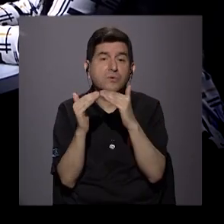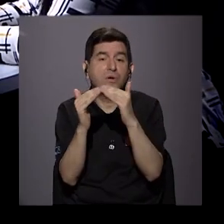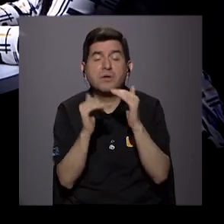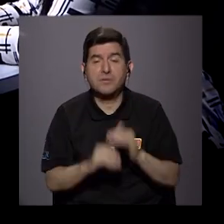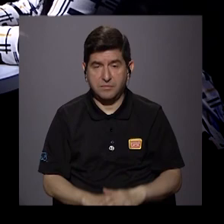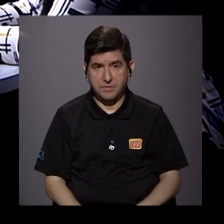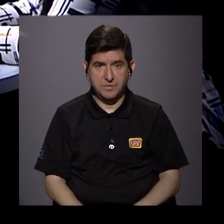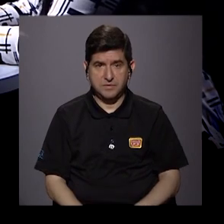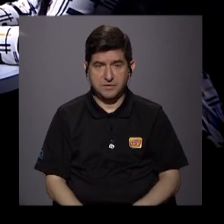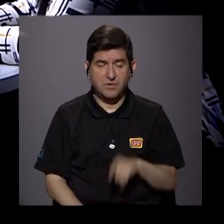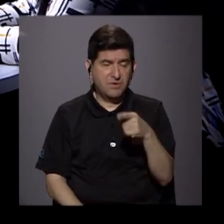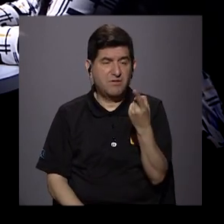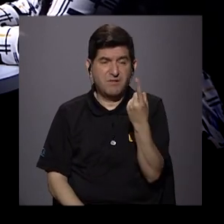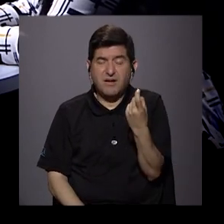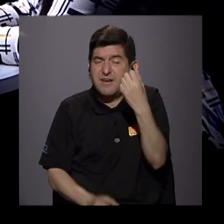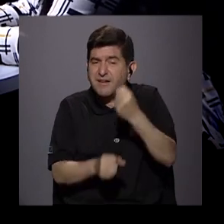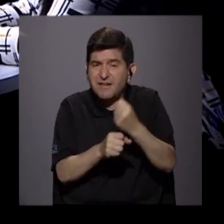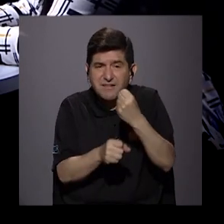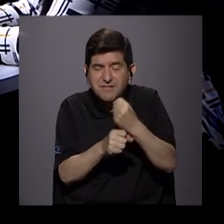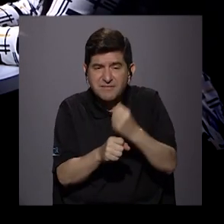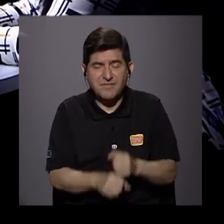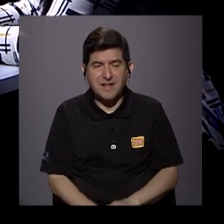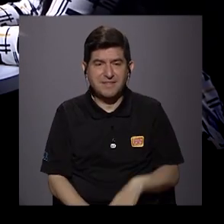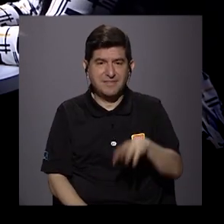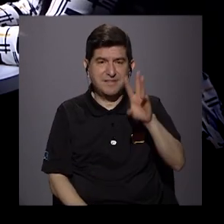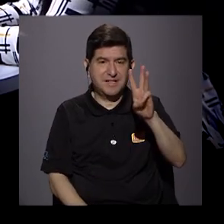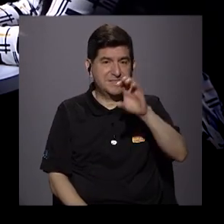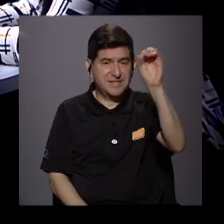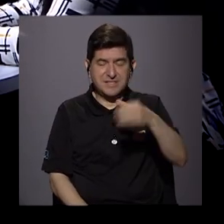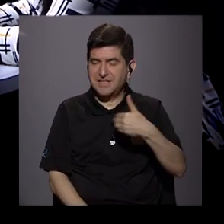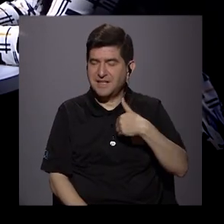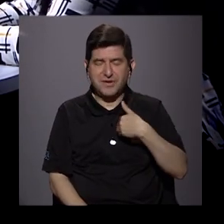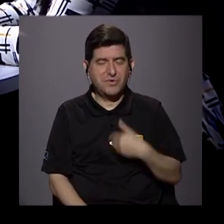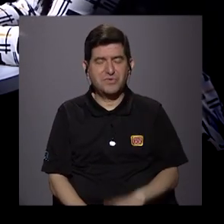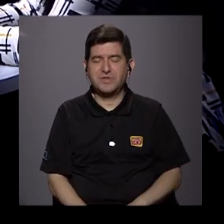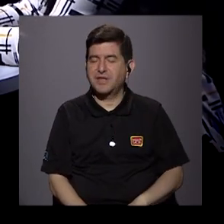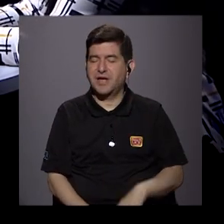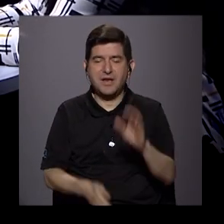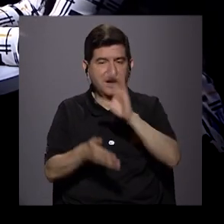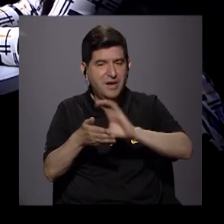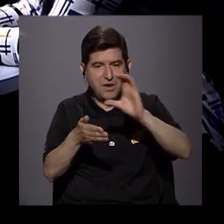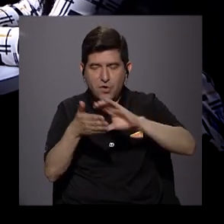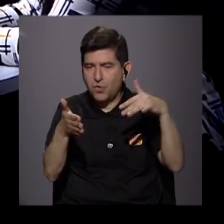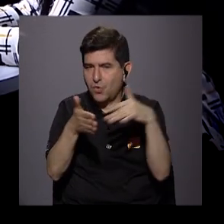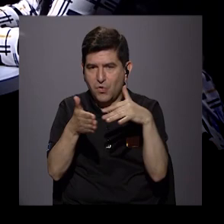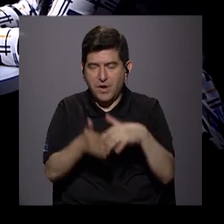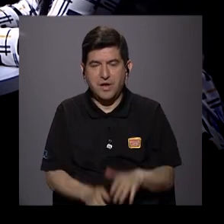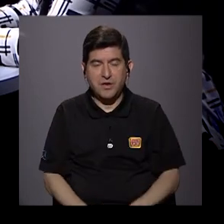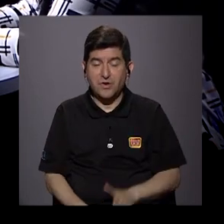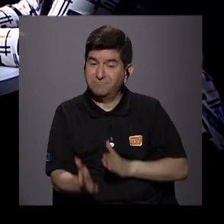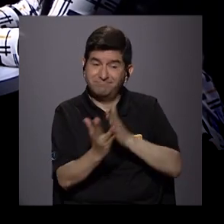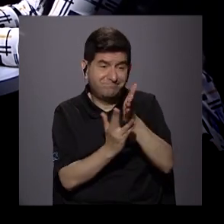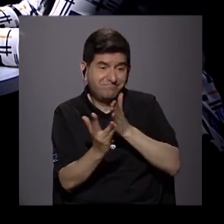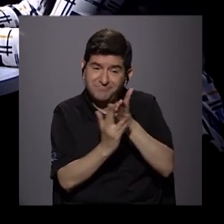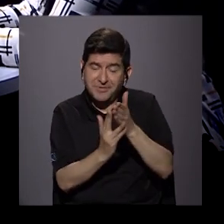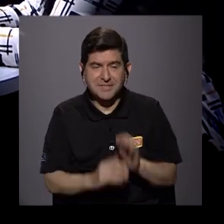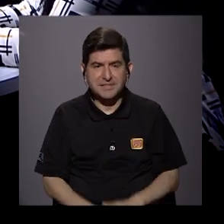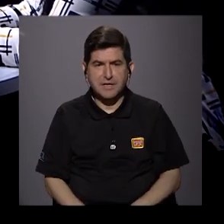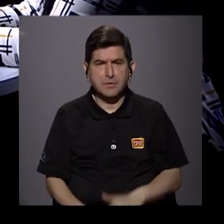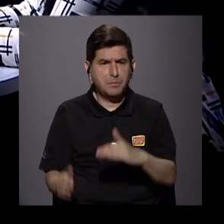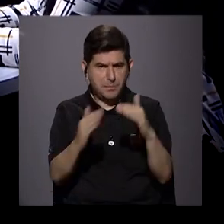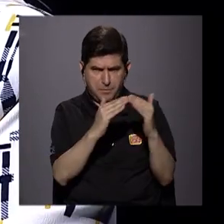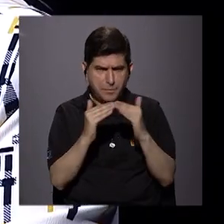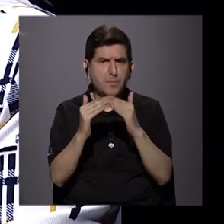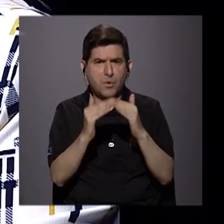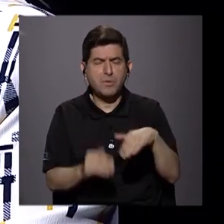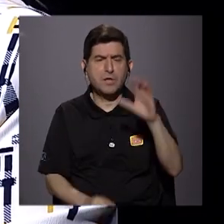que está desempleada, como mencionaba, el 60% no tiene educación secundaria, no va a acceder. Una gran cantidad de la población, si bien